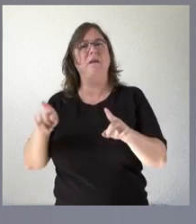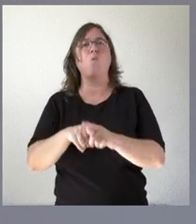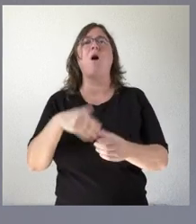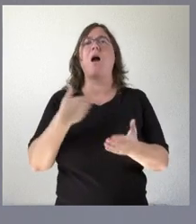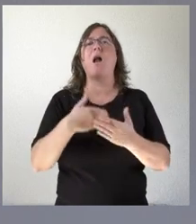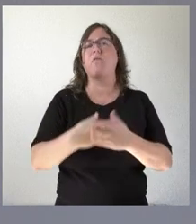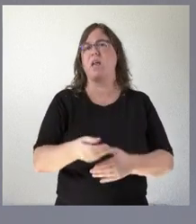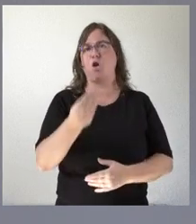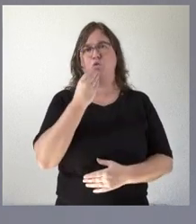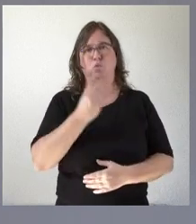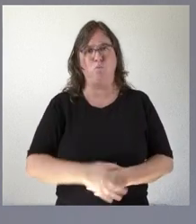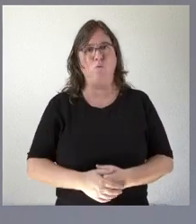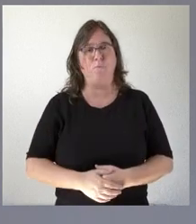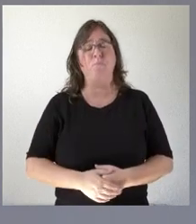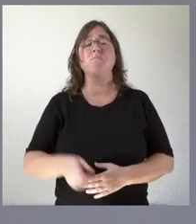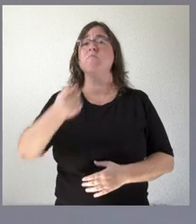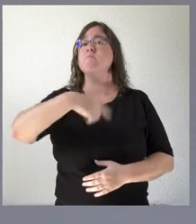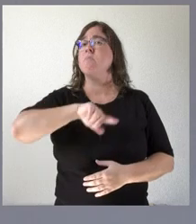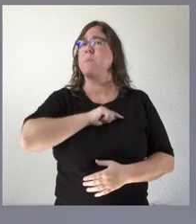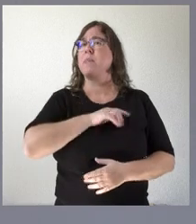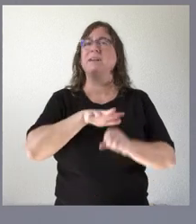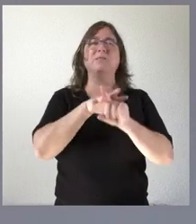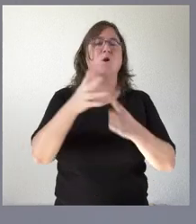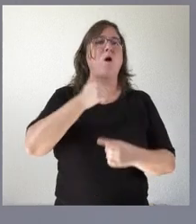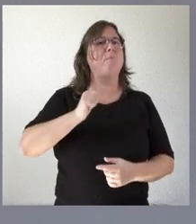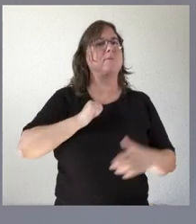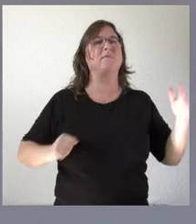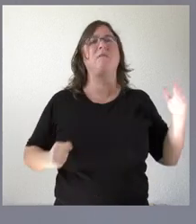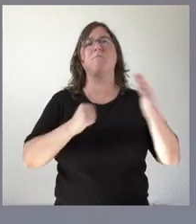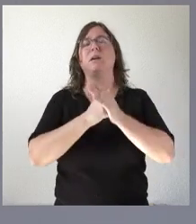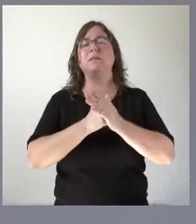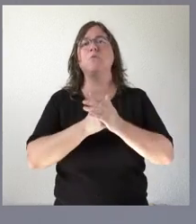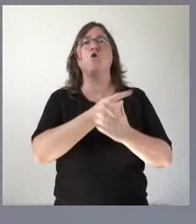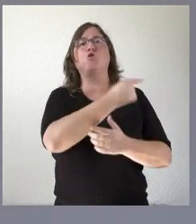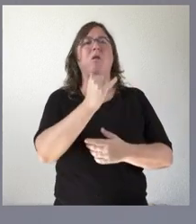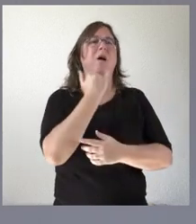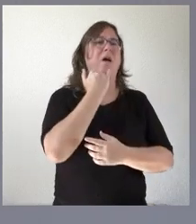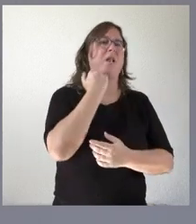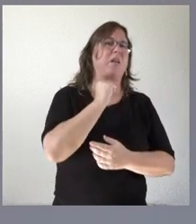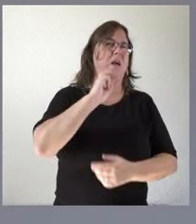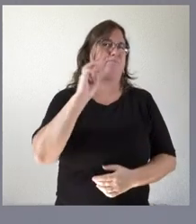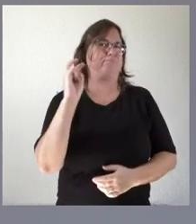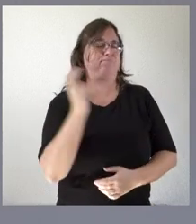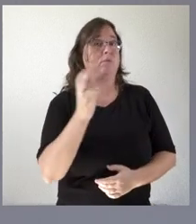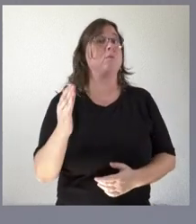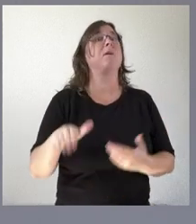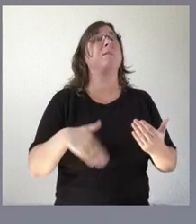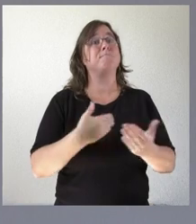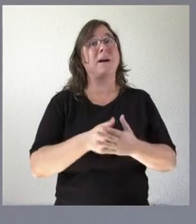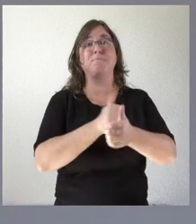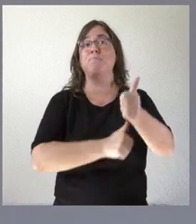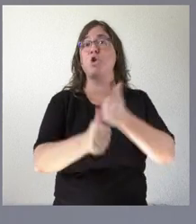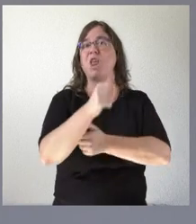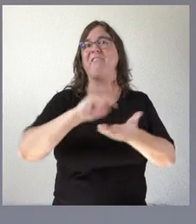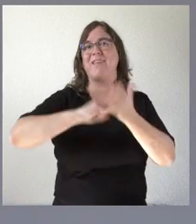pensamos que en este contexto tienen que utilizarse todas las fuentes de energía disponibles y por tanto debe imperar la tecnología por